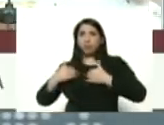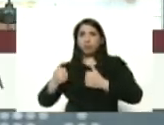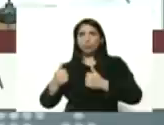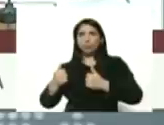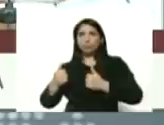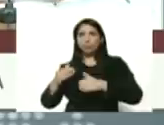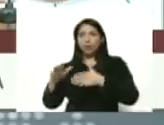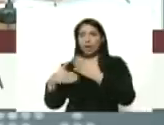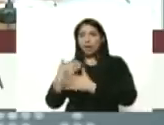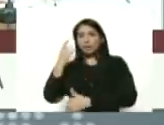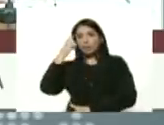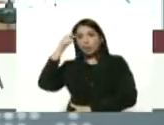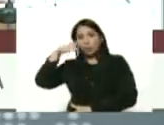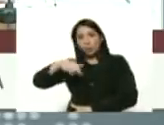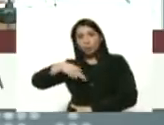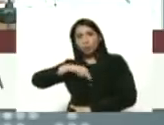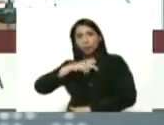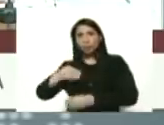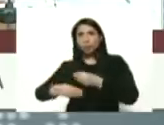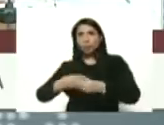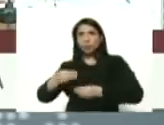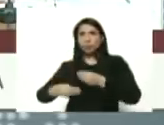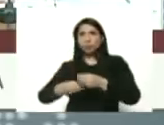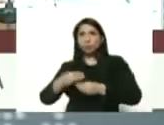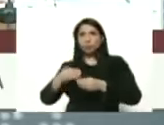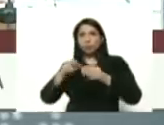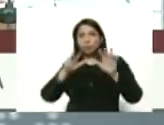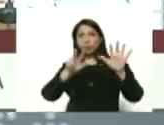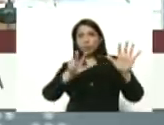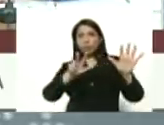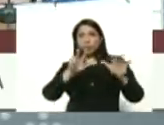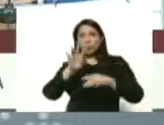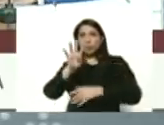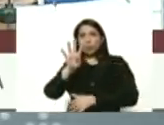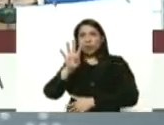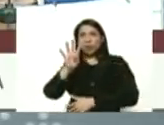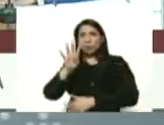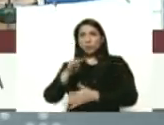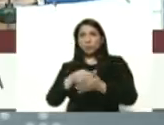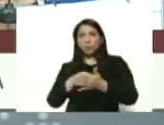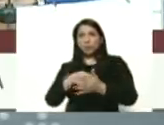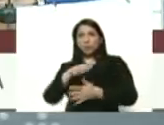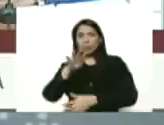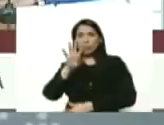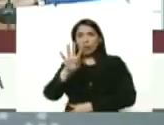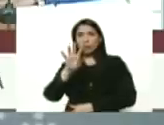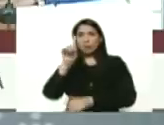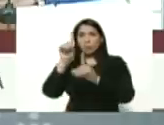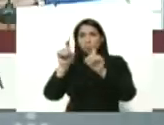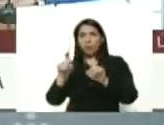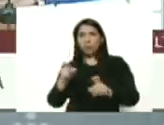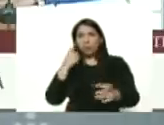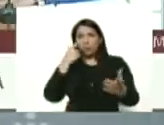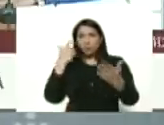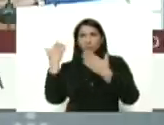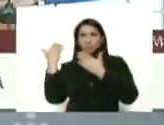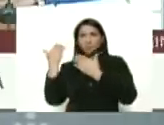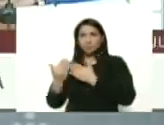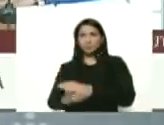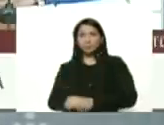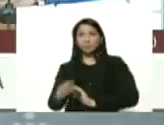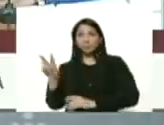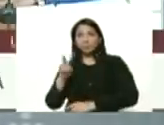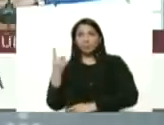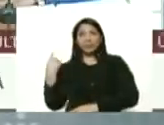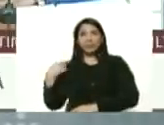hasta el día de hoy hemos hecho 804 mil cuatro pruebas Venezuela